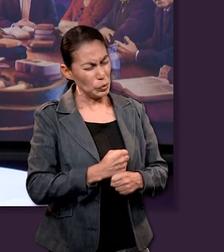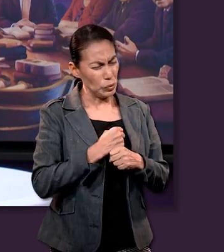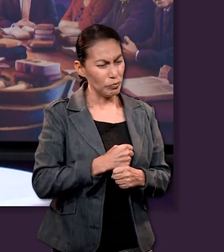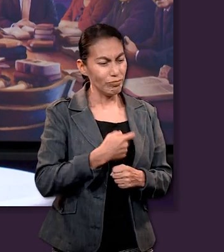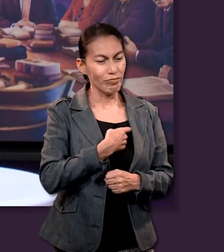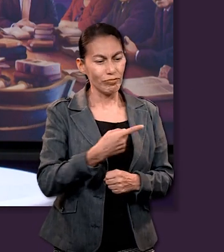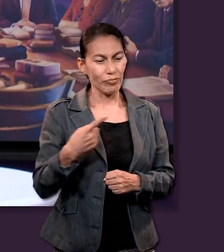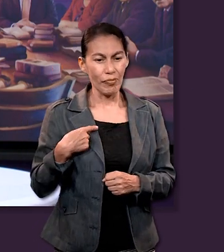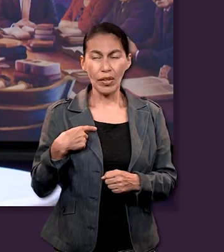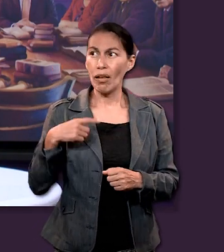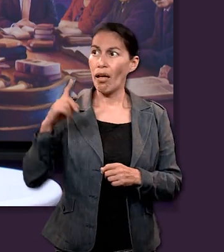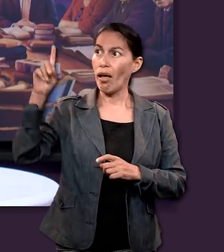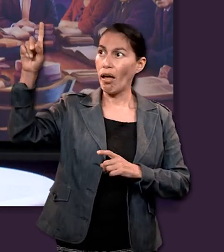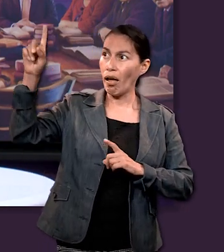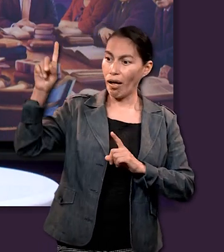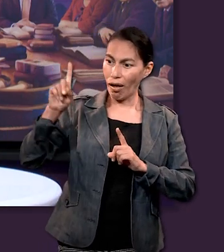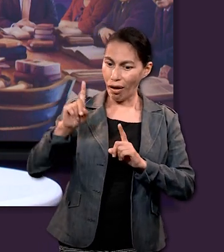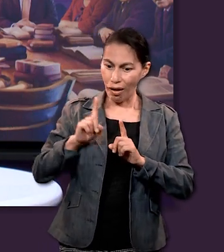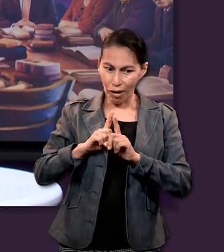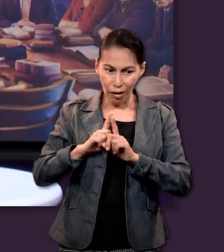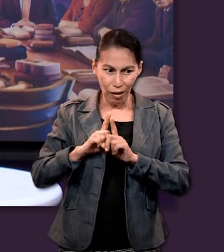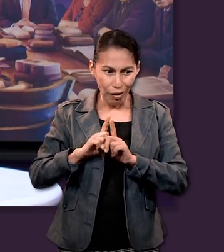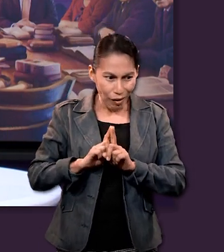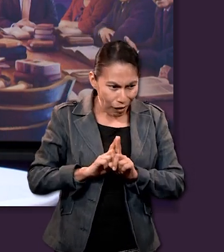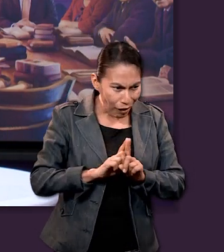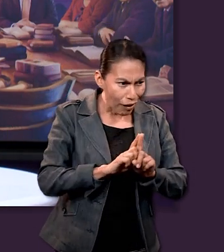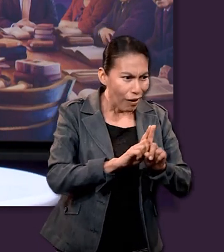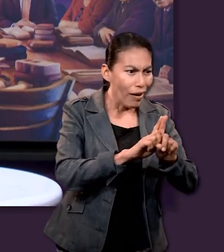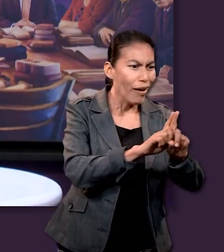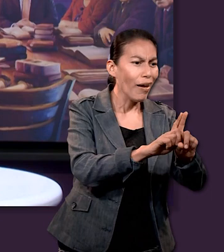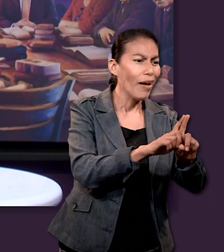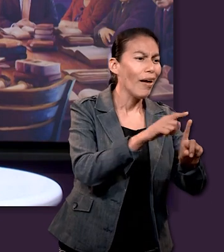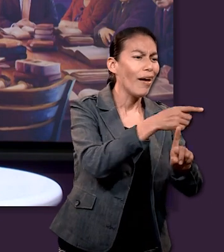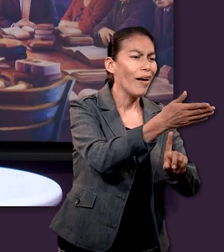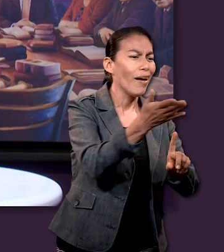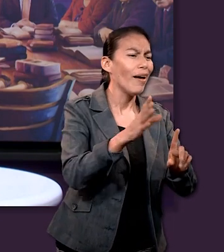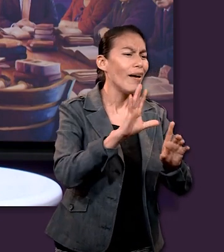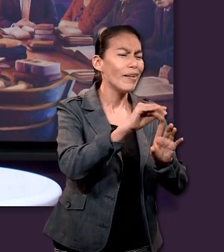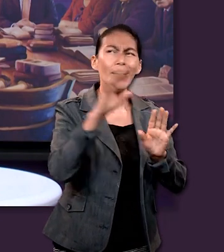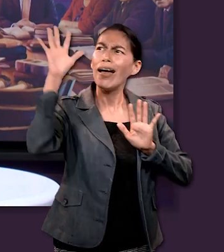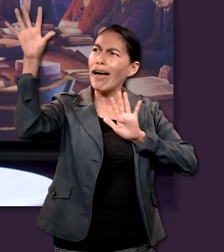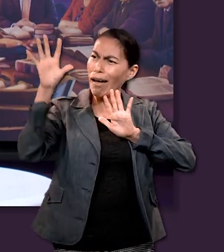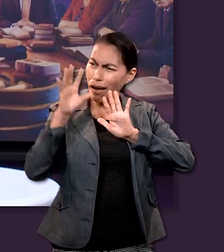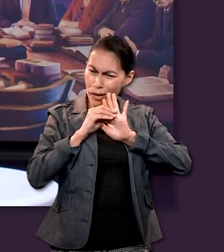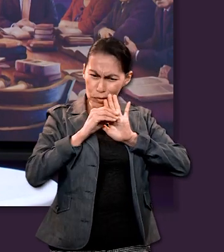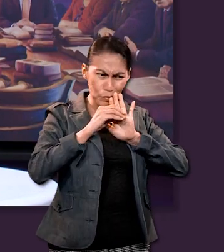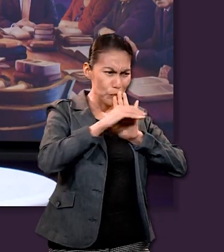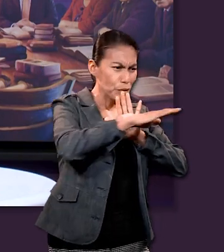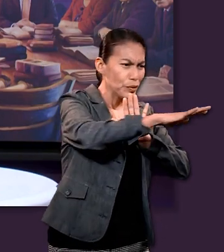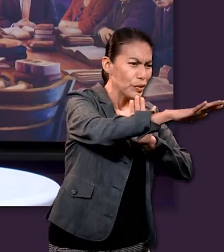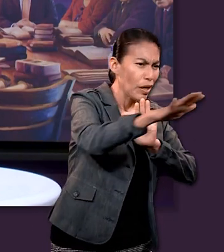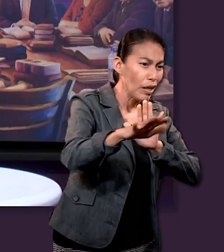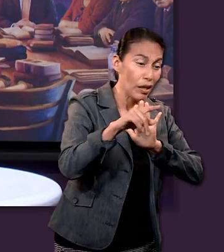en la presencia de Dios y permitirles que a través de su experiencia y de ver su historia